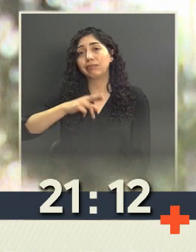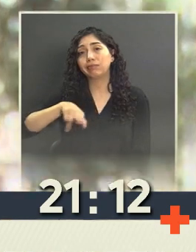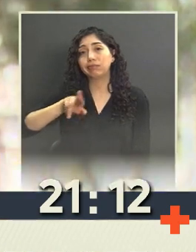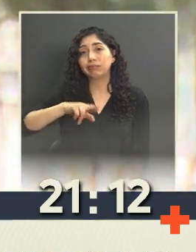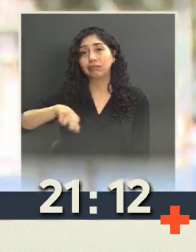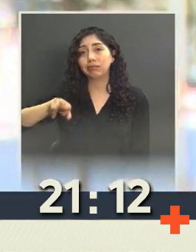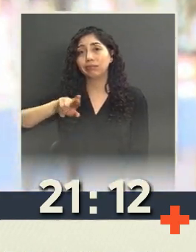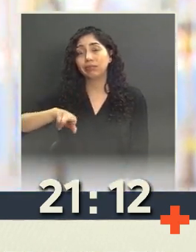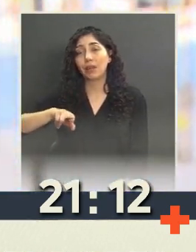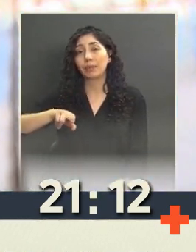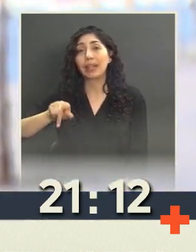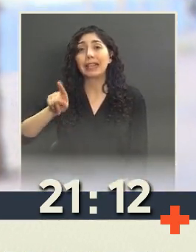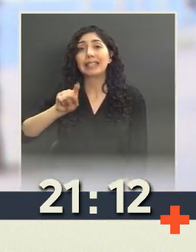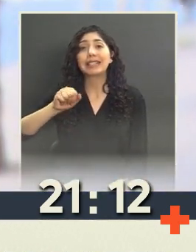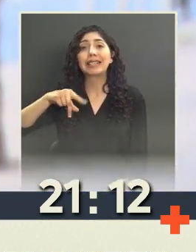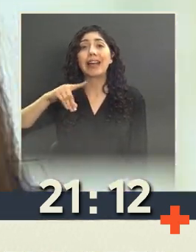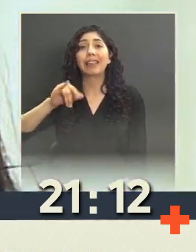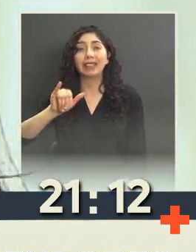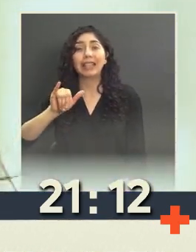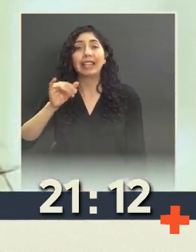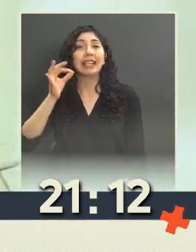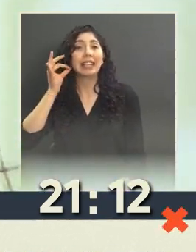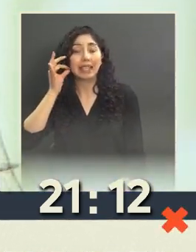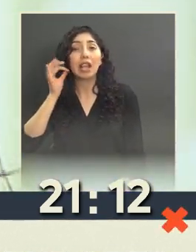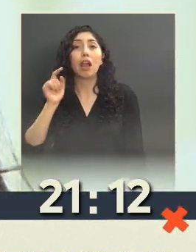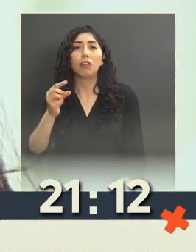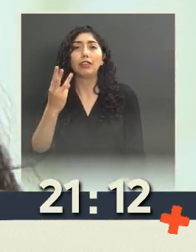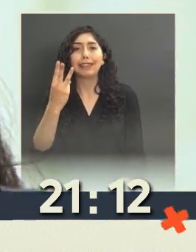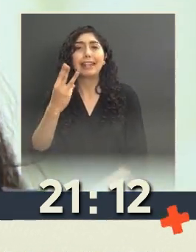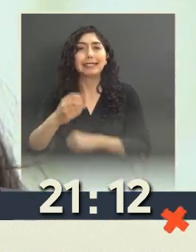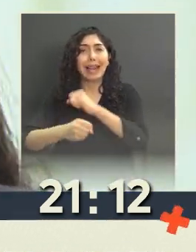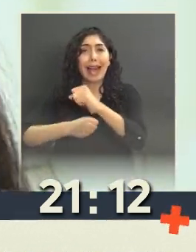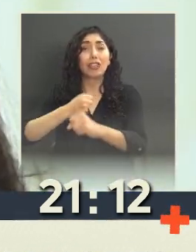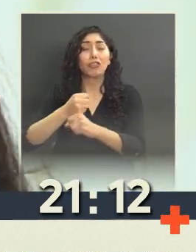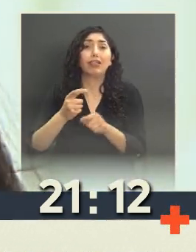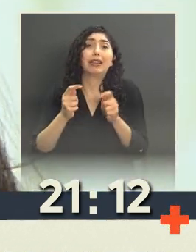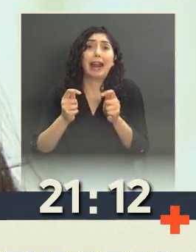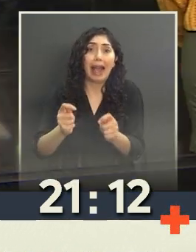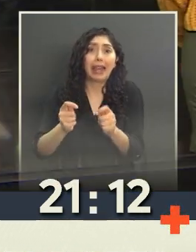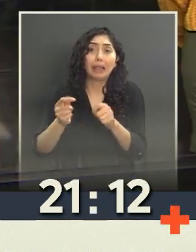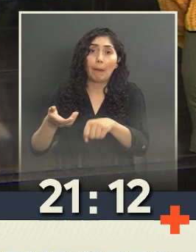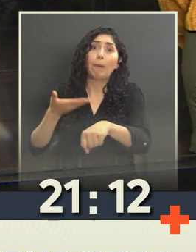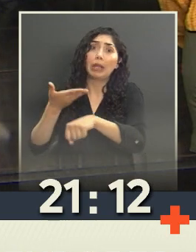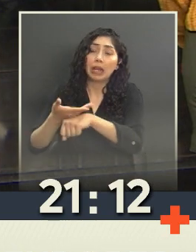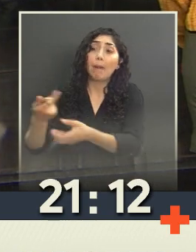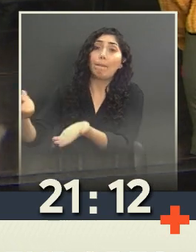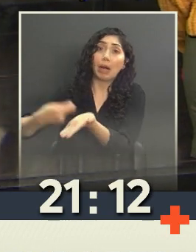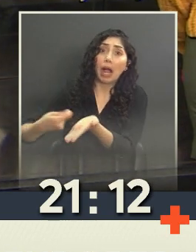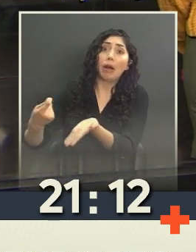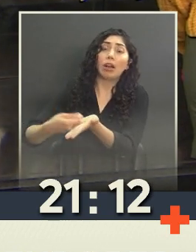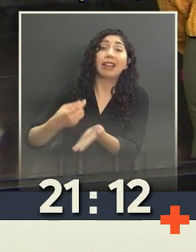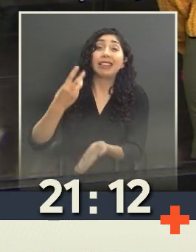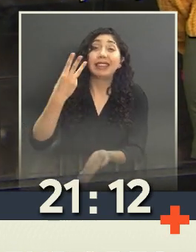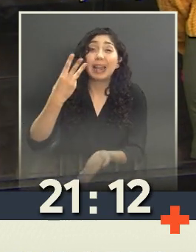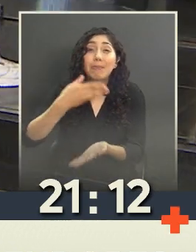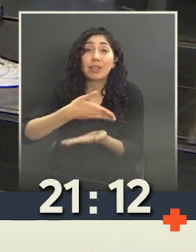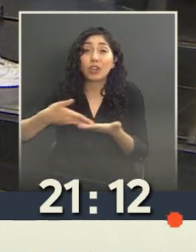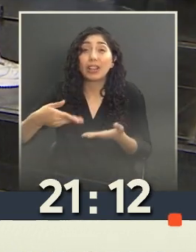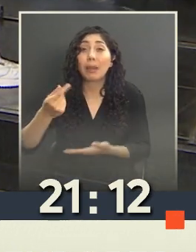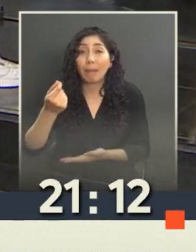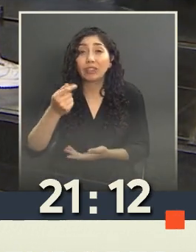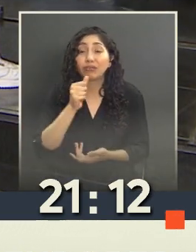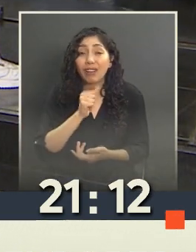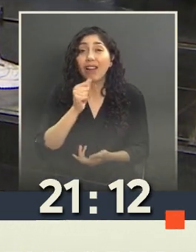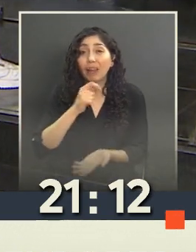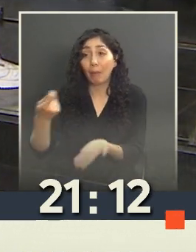Sandy es una de ellas. Lleva cerca de tres años intentando que le paguen alrededor de tres millones de pesos de pensión alimenticia. Ella